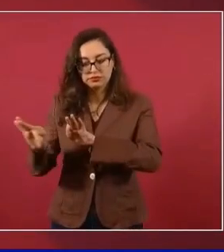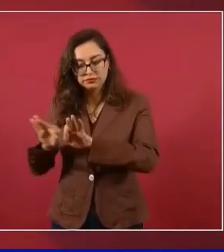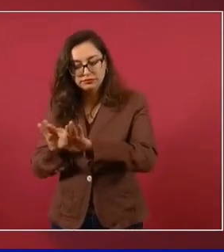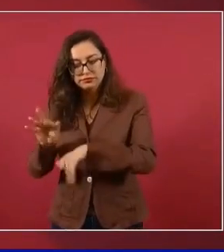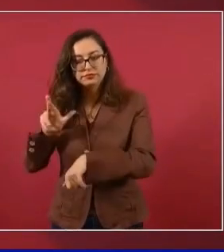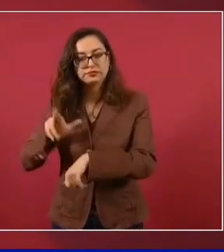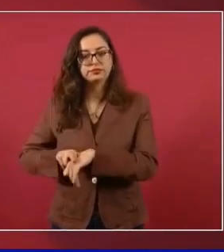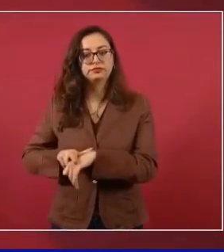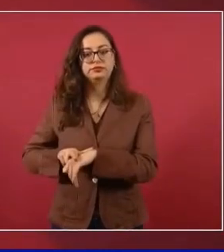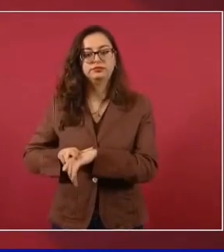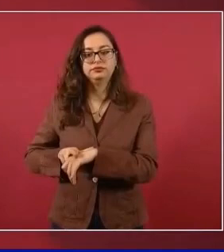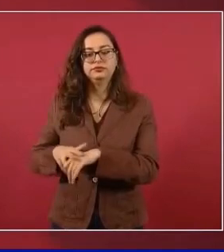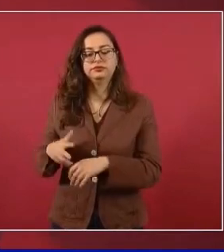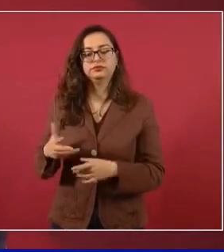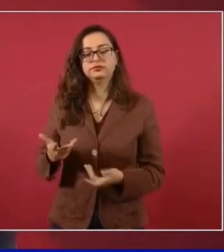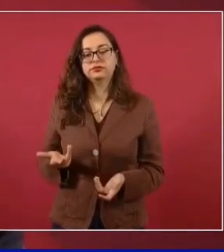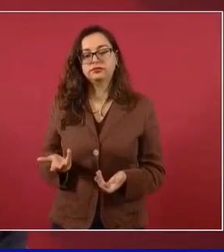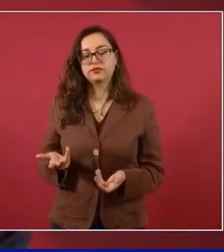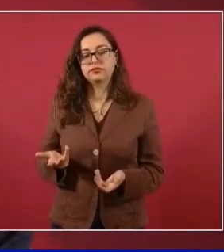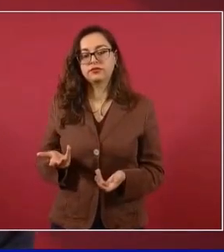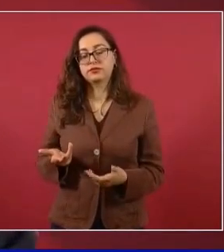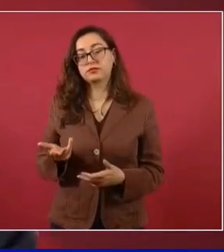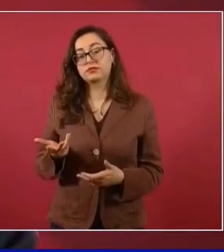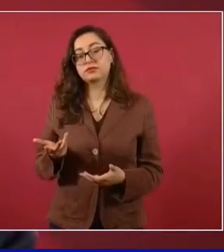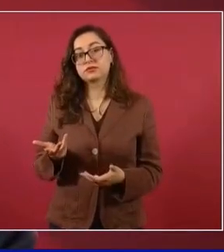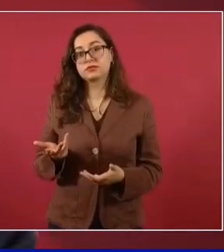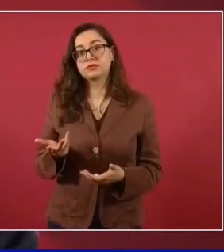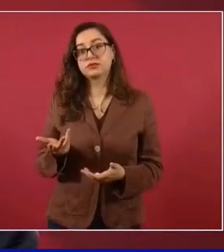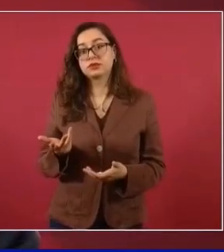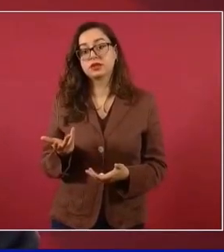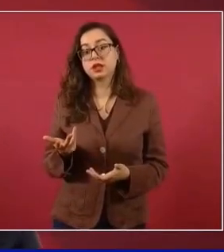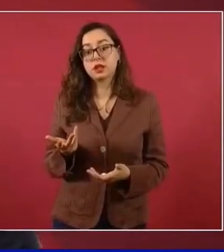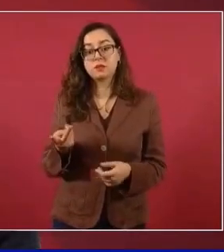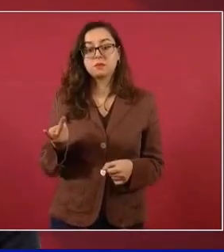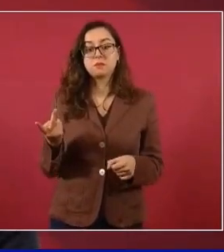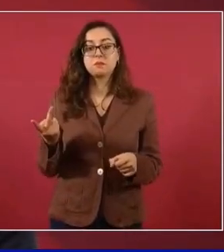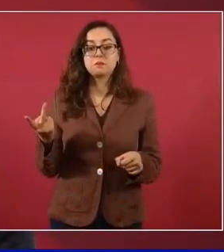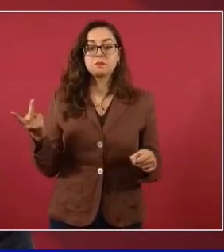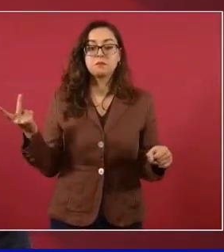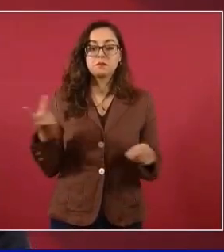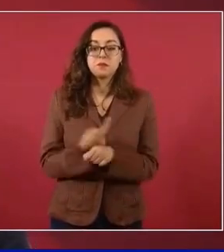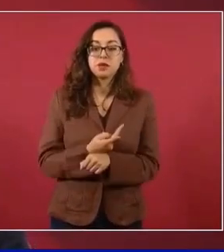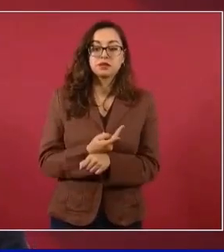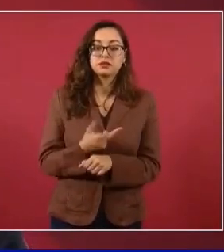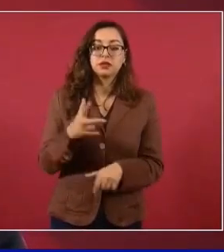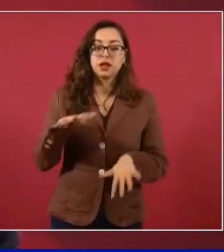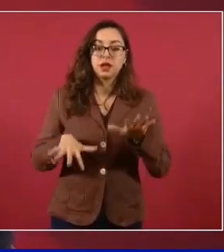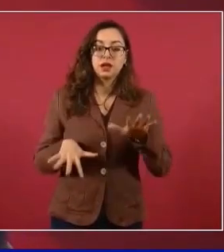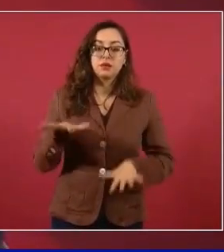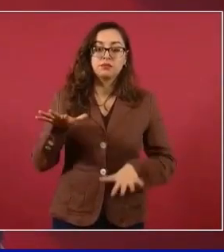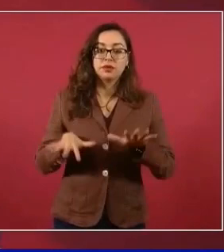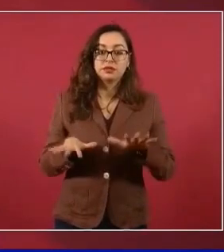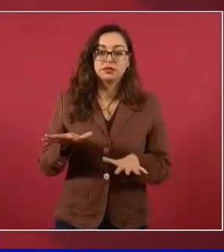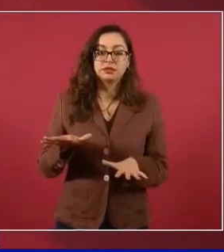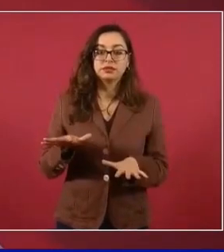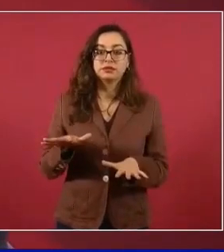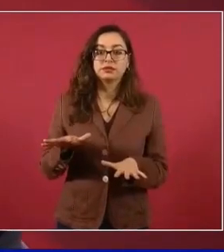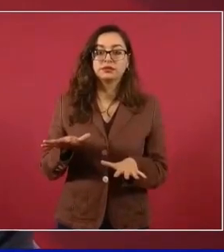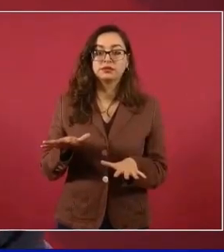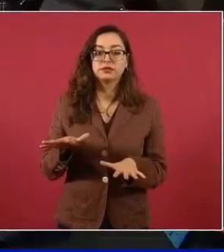Porque hay veces que los